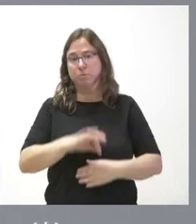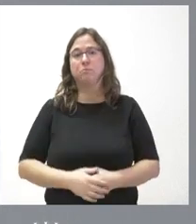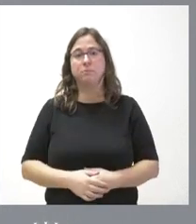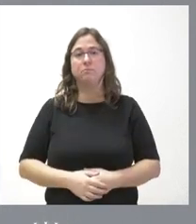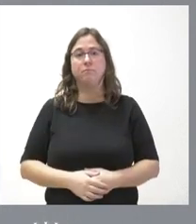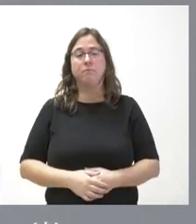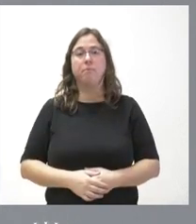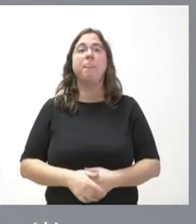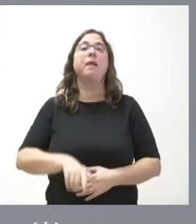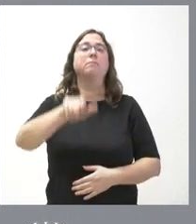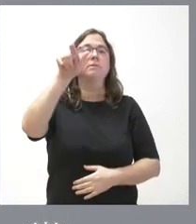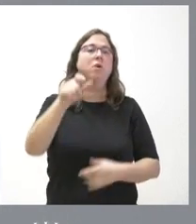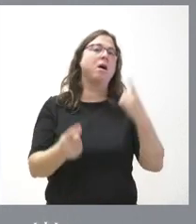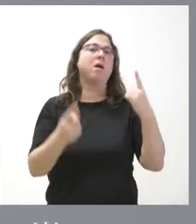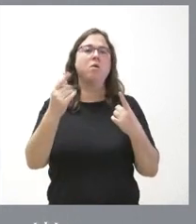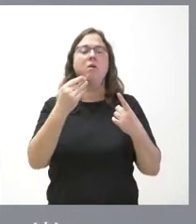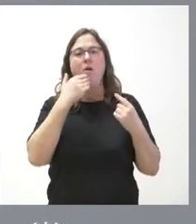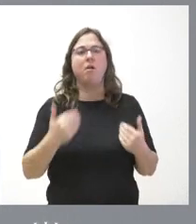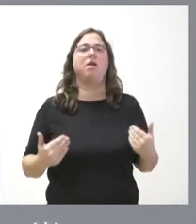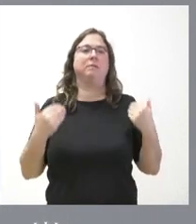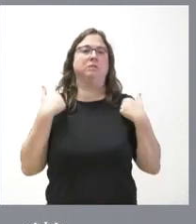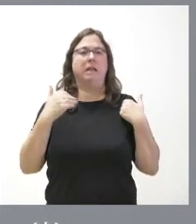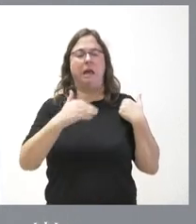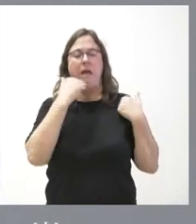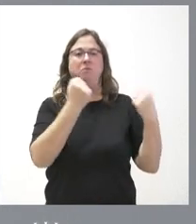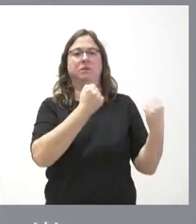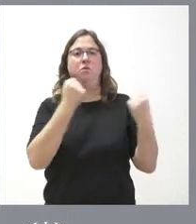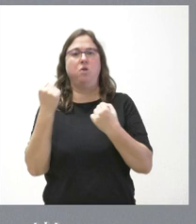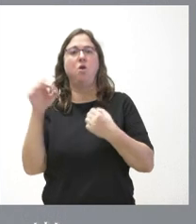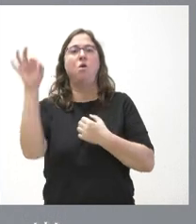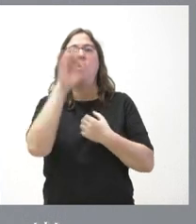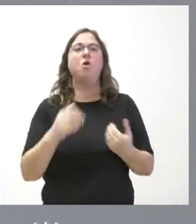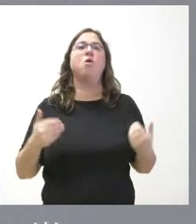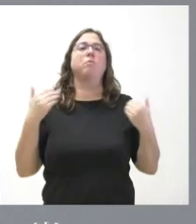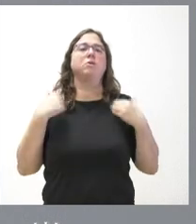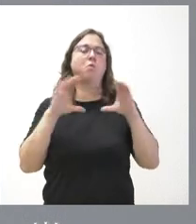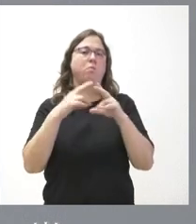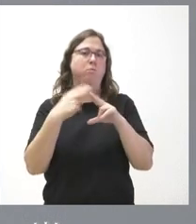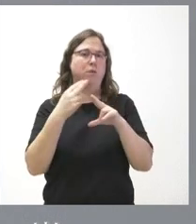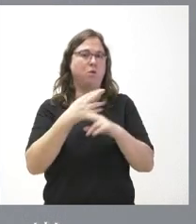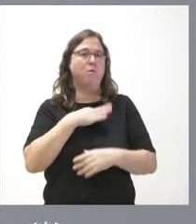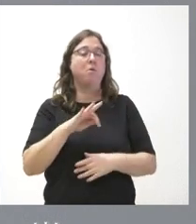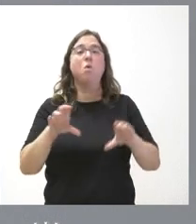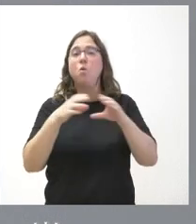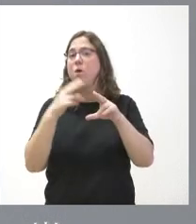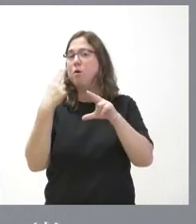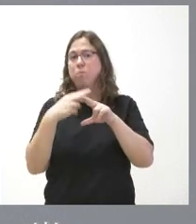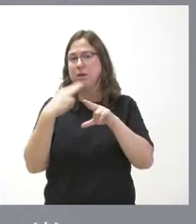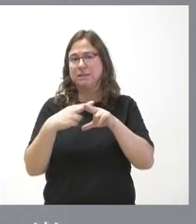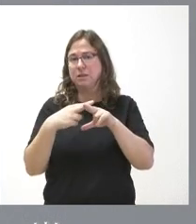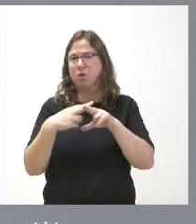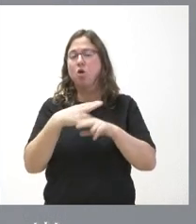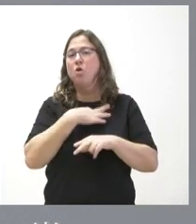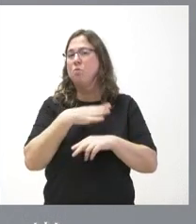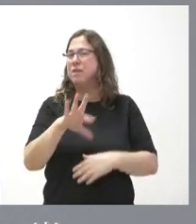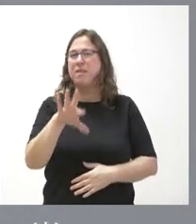luego tenga alguien pues alguna responsabilidad institucional o una responsabilidad de partido y como partido político pues pueda tomar las